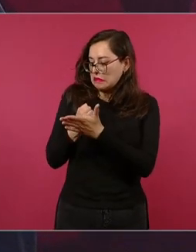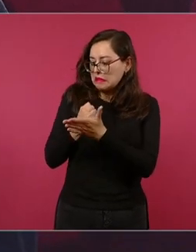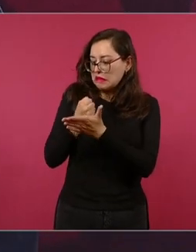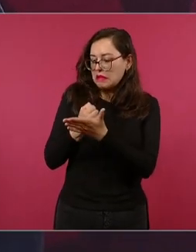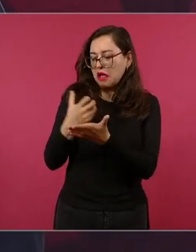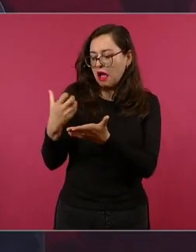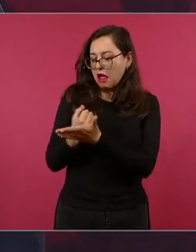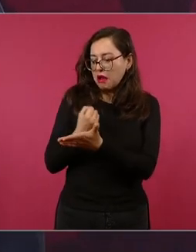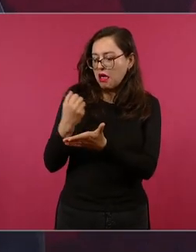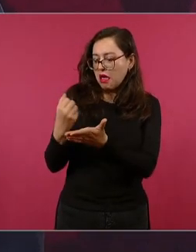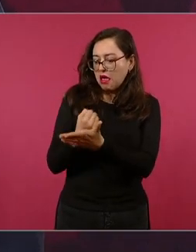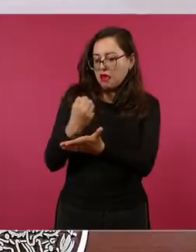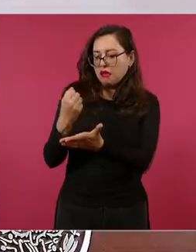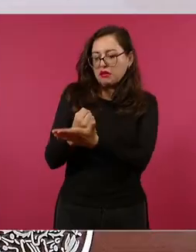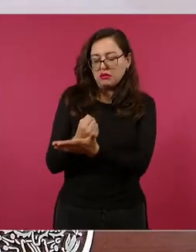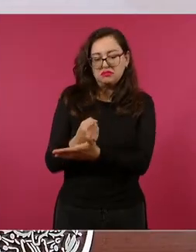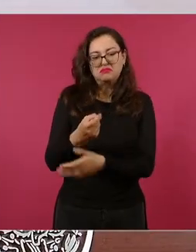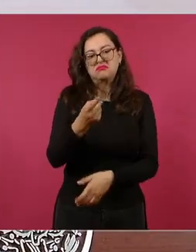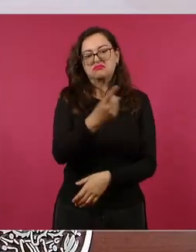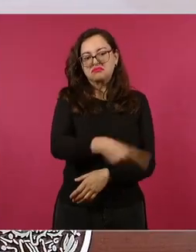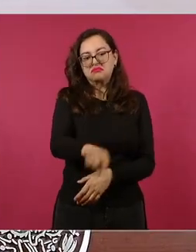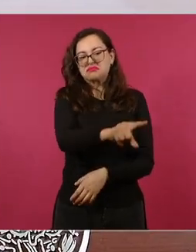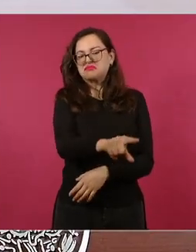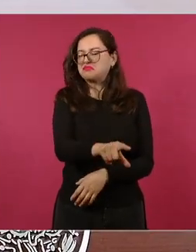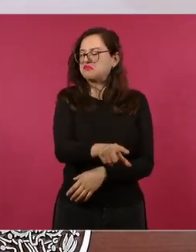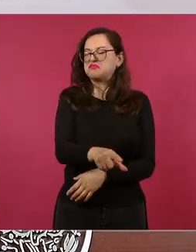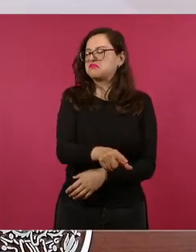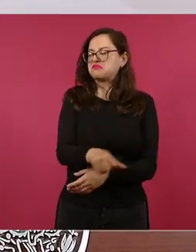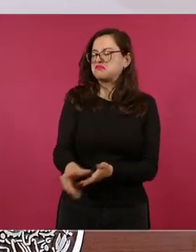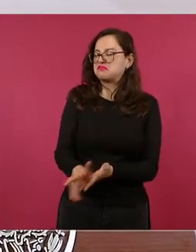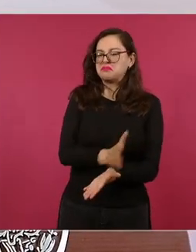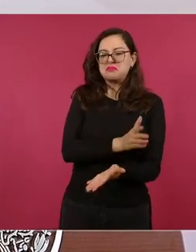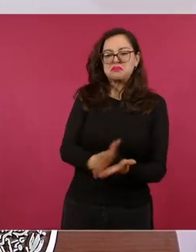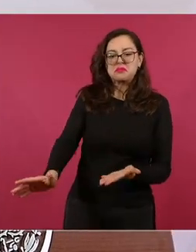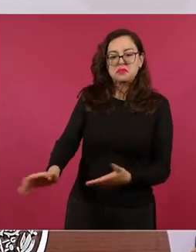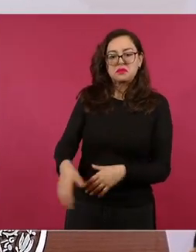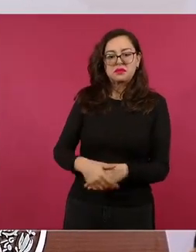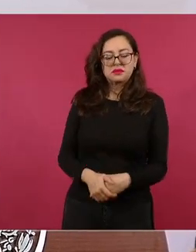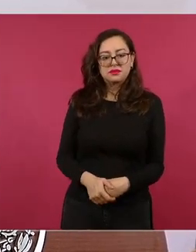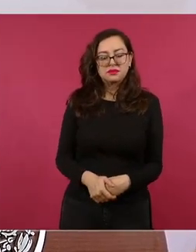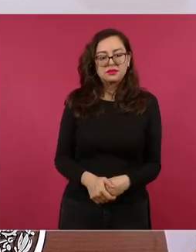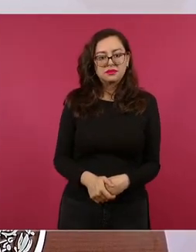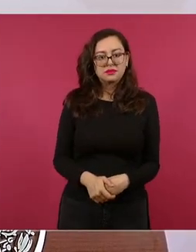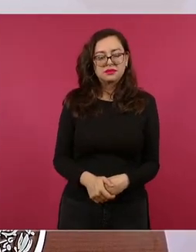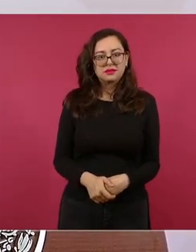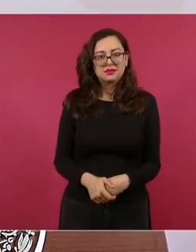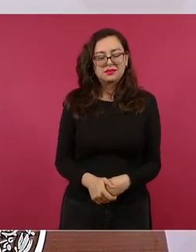como lo fue el derecho de los campesinos a la tierra